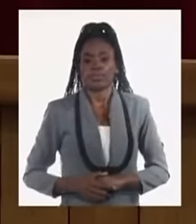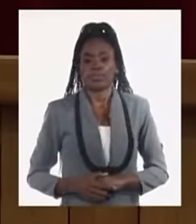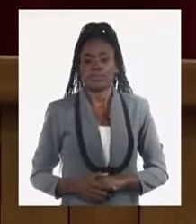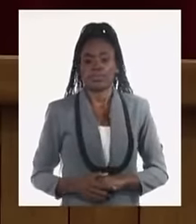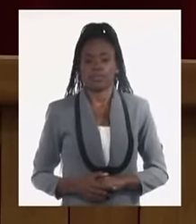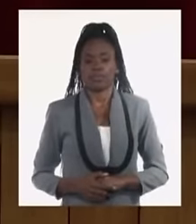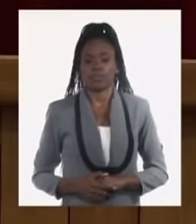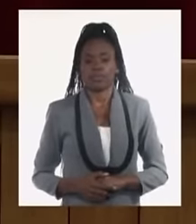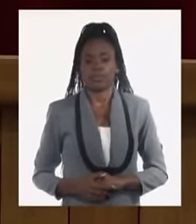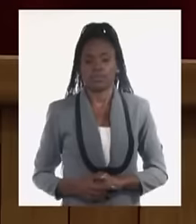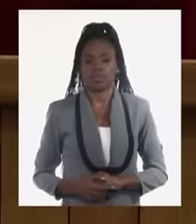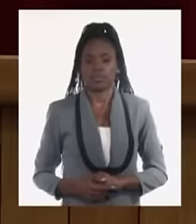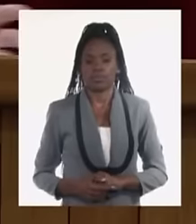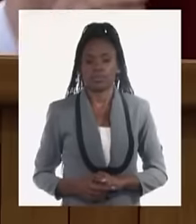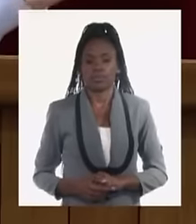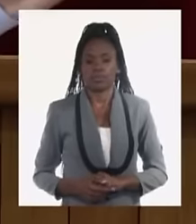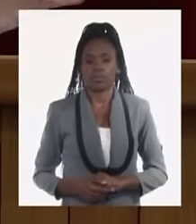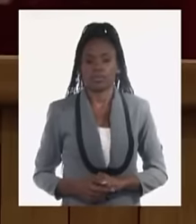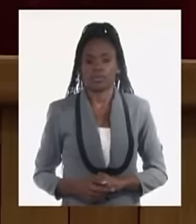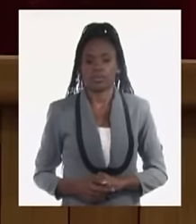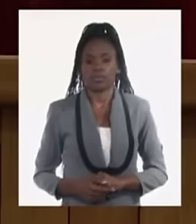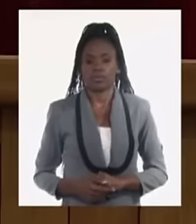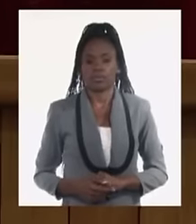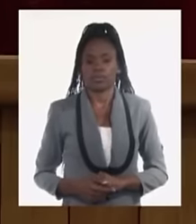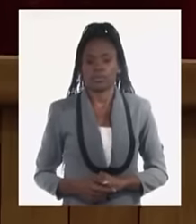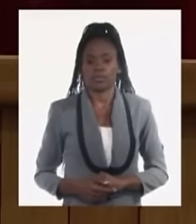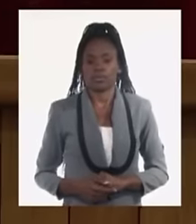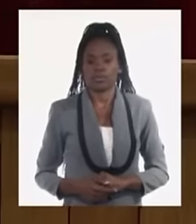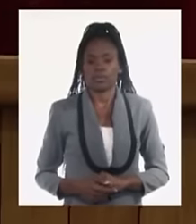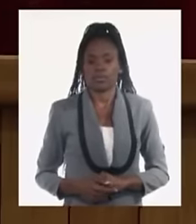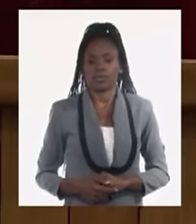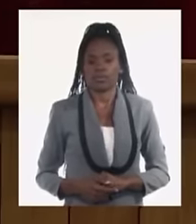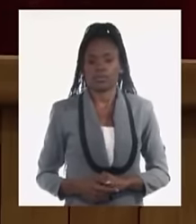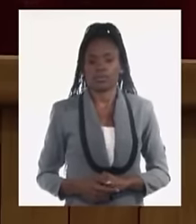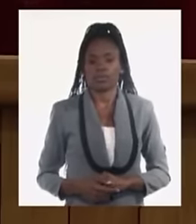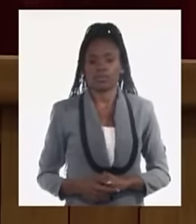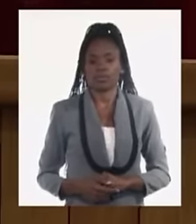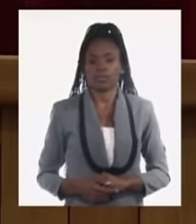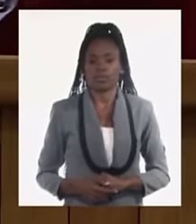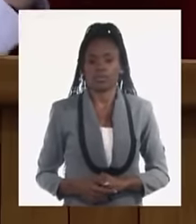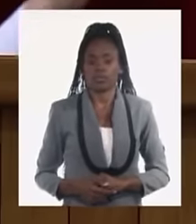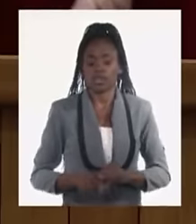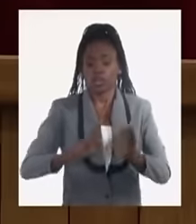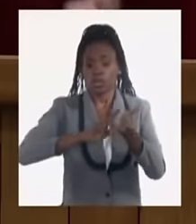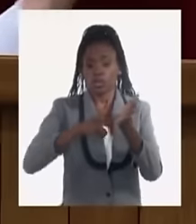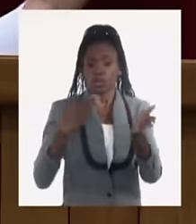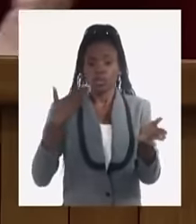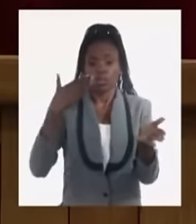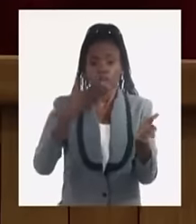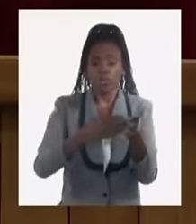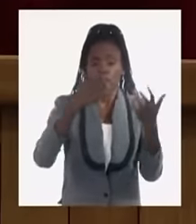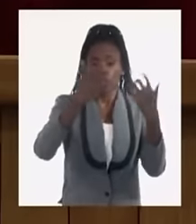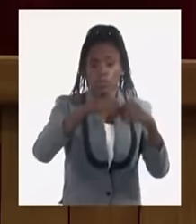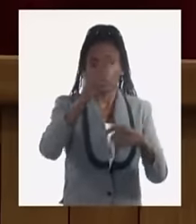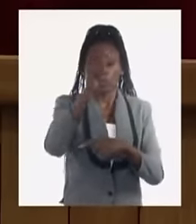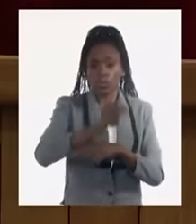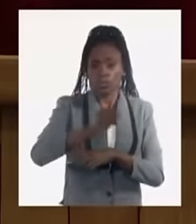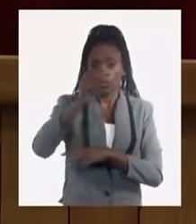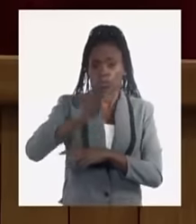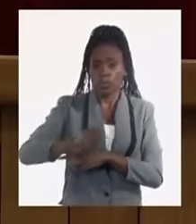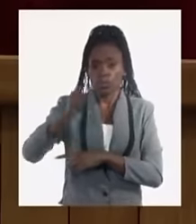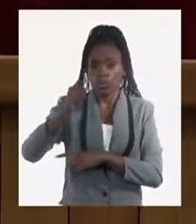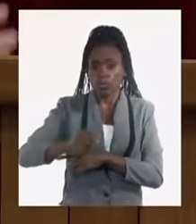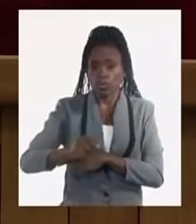y de hecho incluso ha incursionado primero por contratos directos con el productor con la persona que